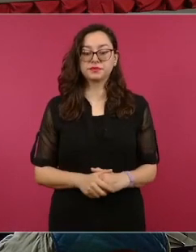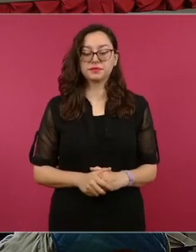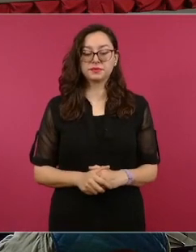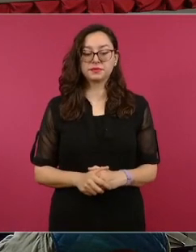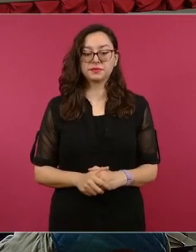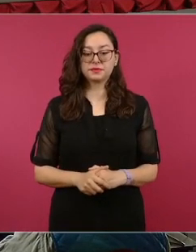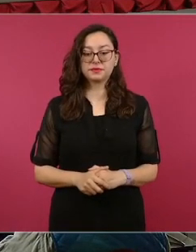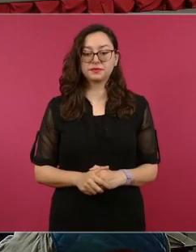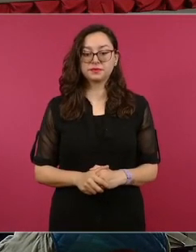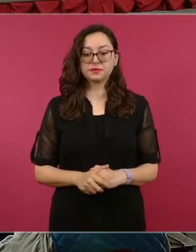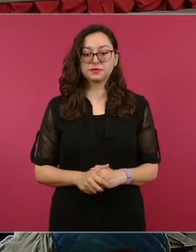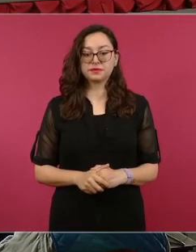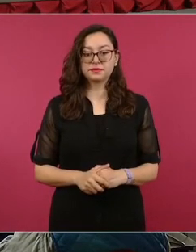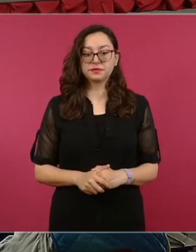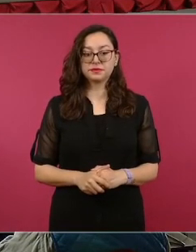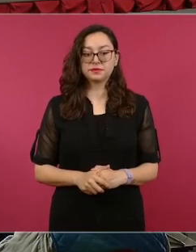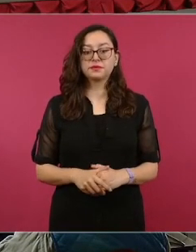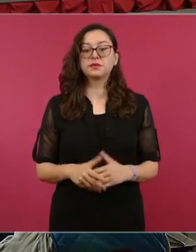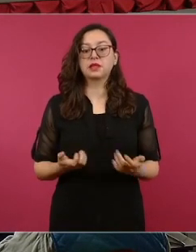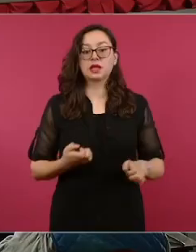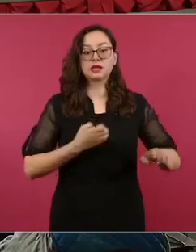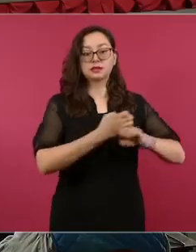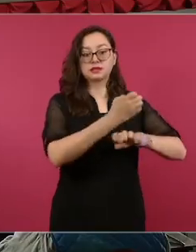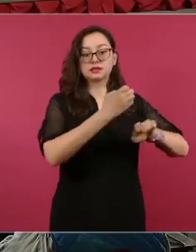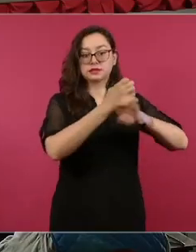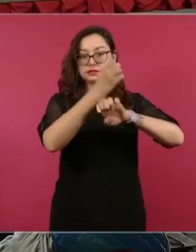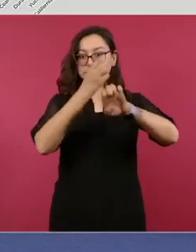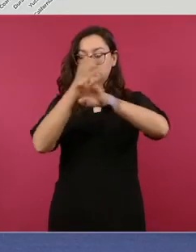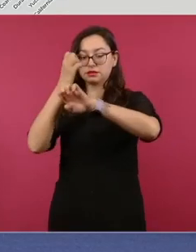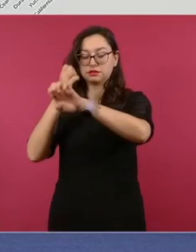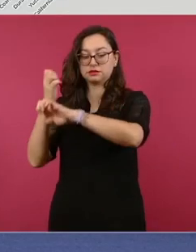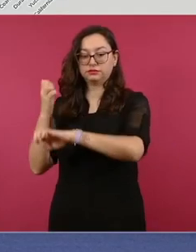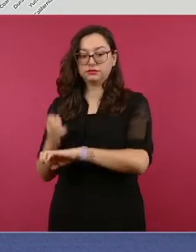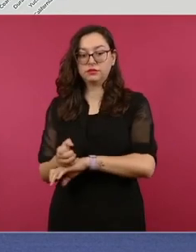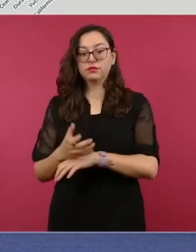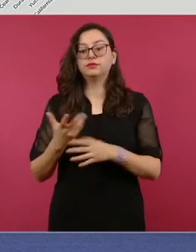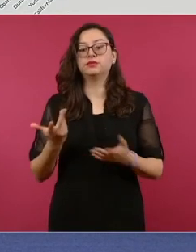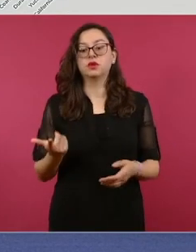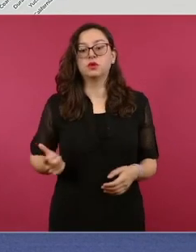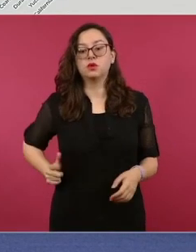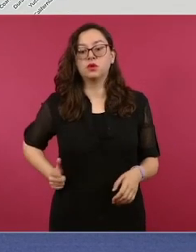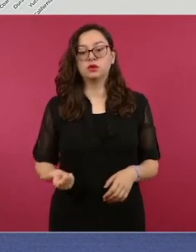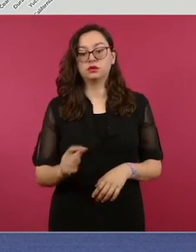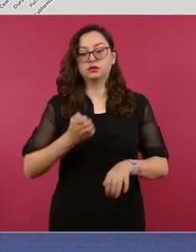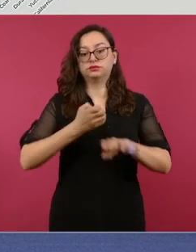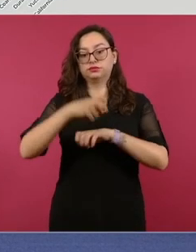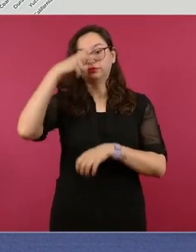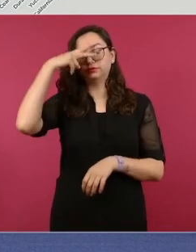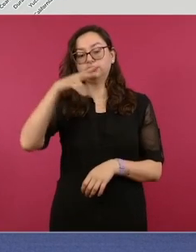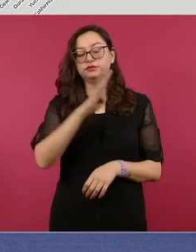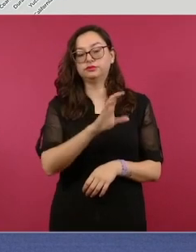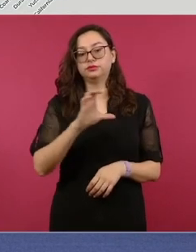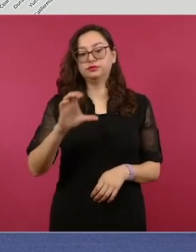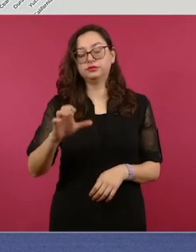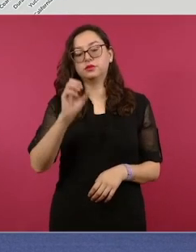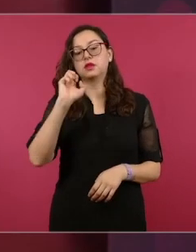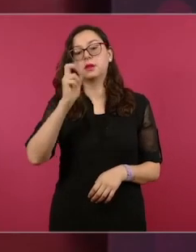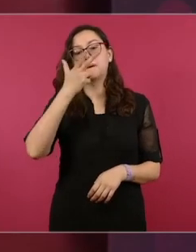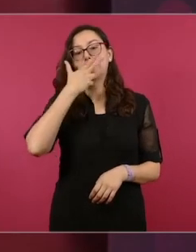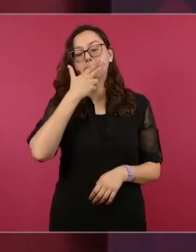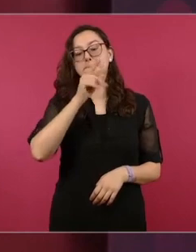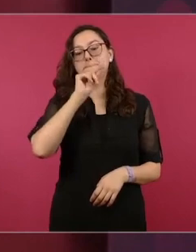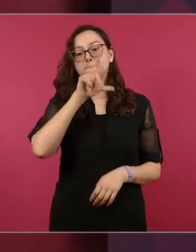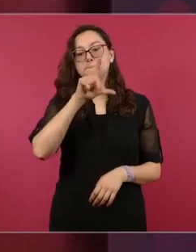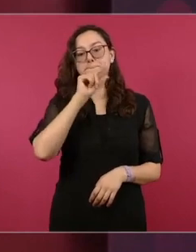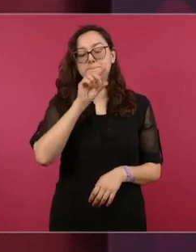los homicidios dolosos por estado, Guanajuato, Estado de México, Baja California, Chihuahua, Jalisco y